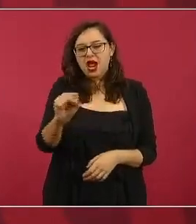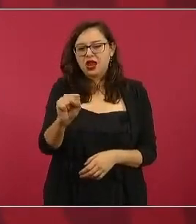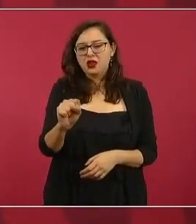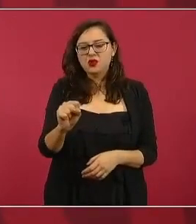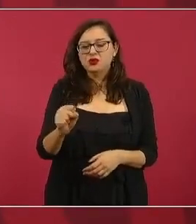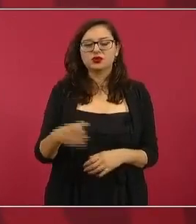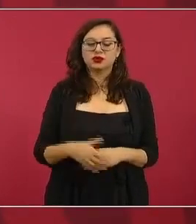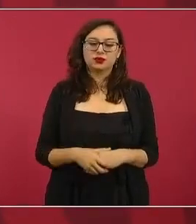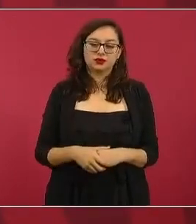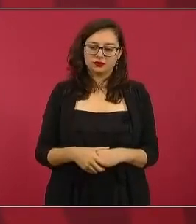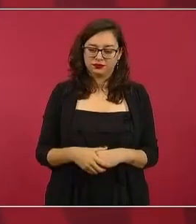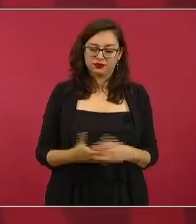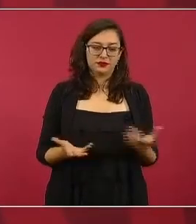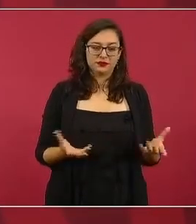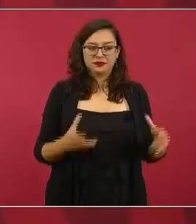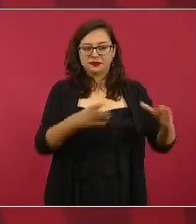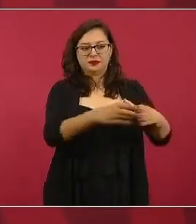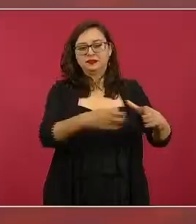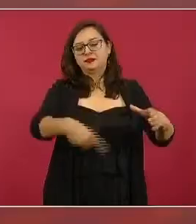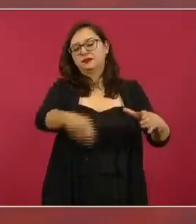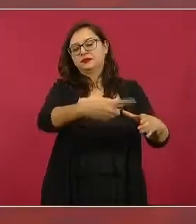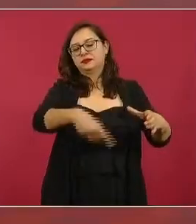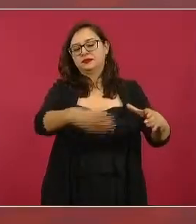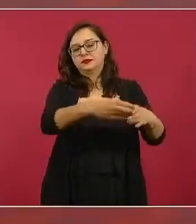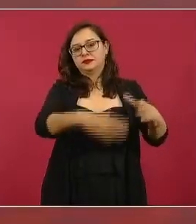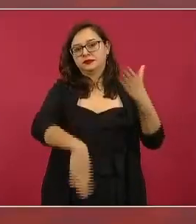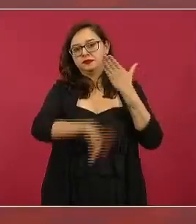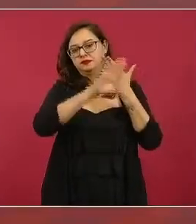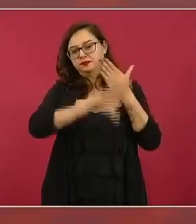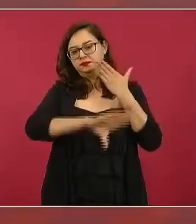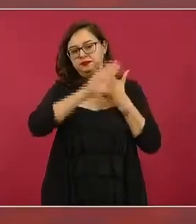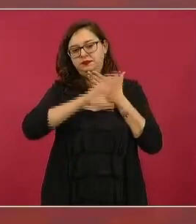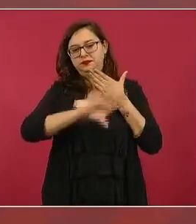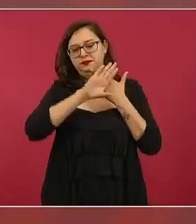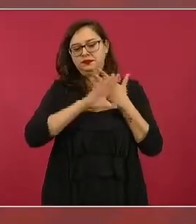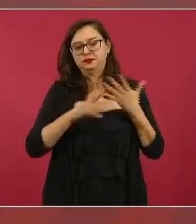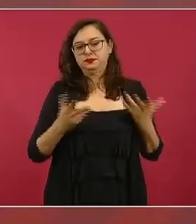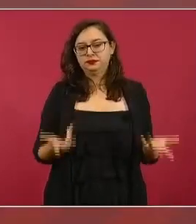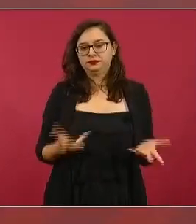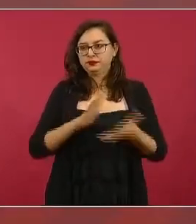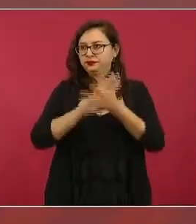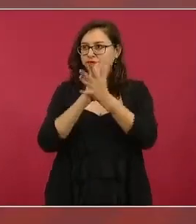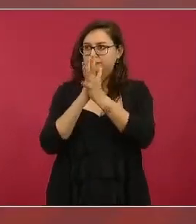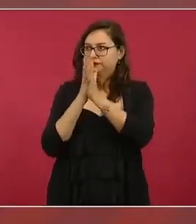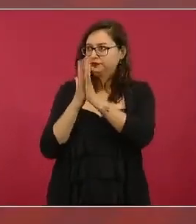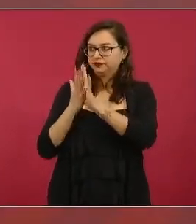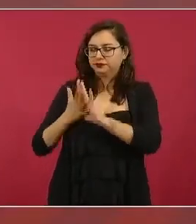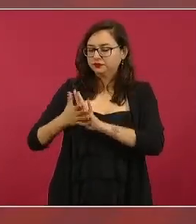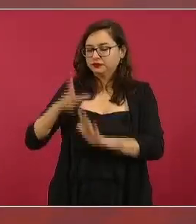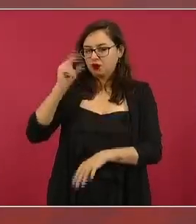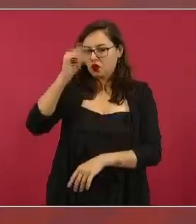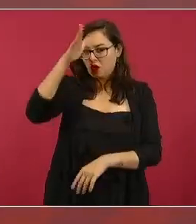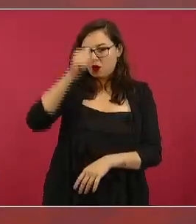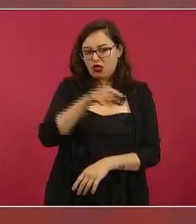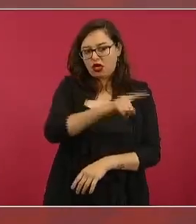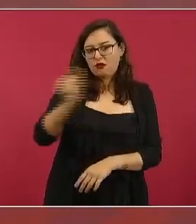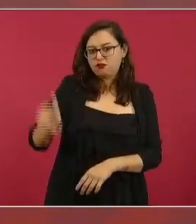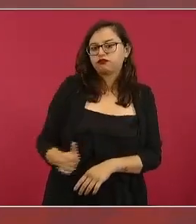¿de quién? de quienes no están de acuerdo con el proceso de transformación que estamos llevando a cabo